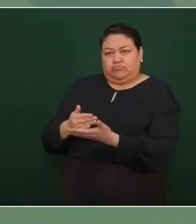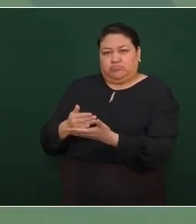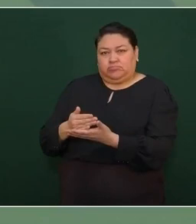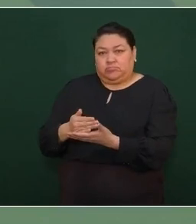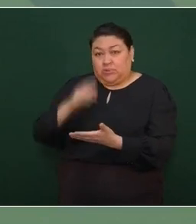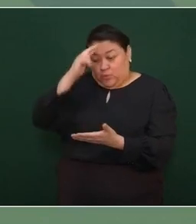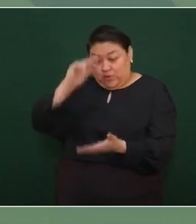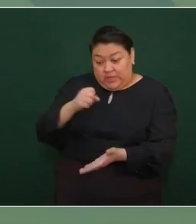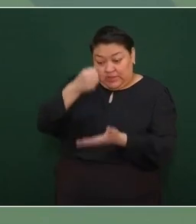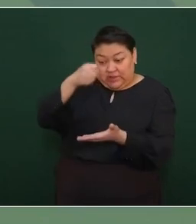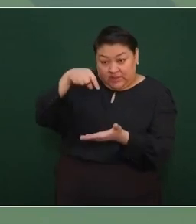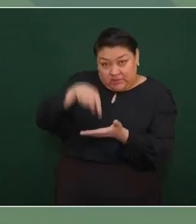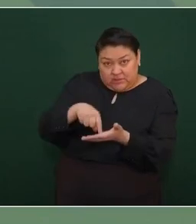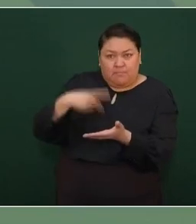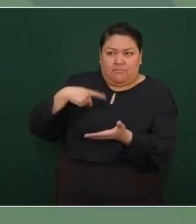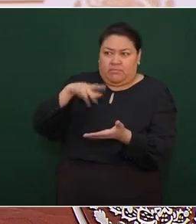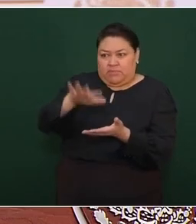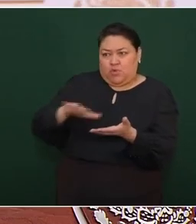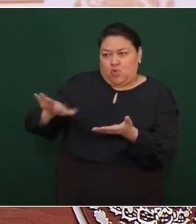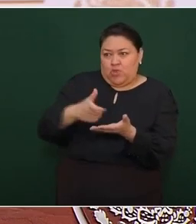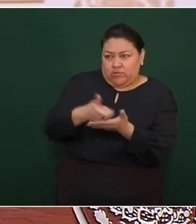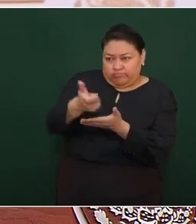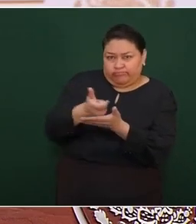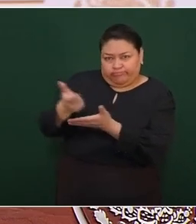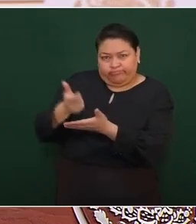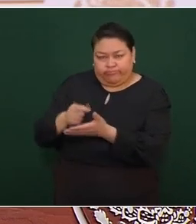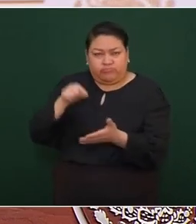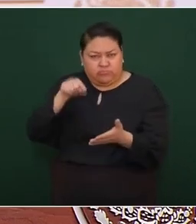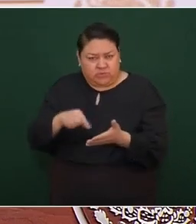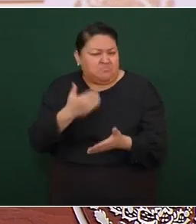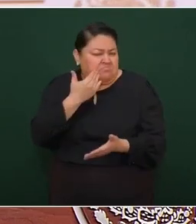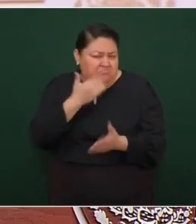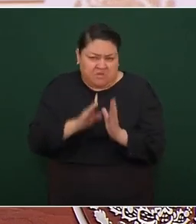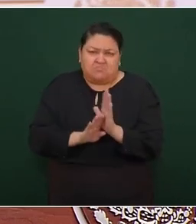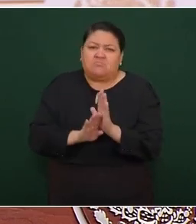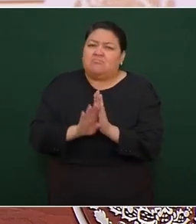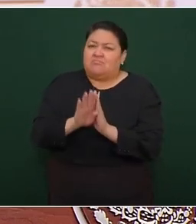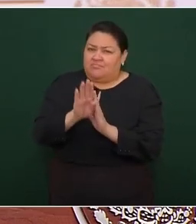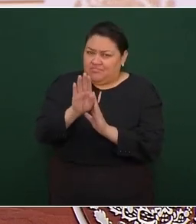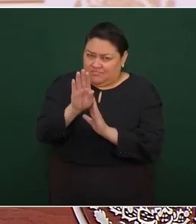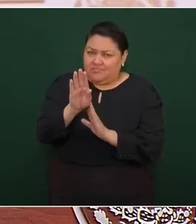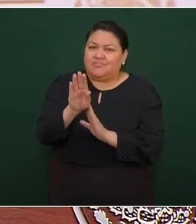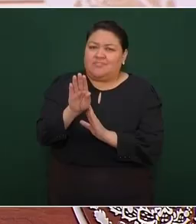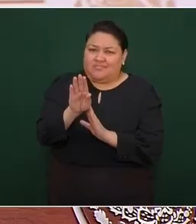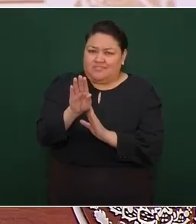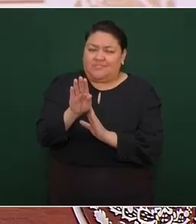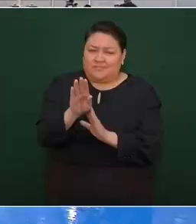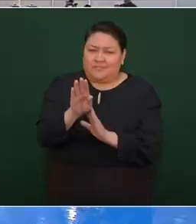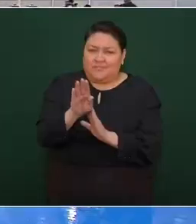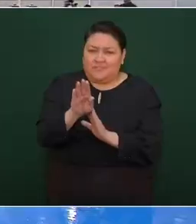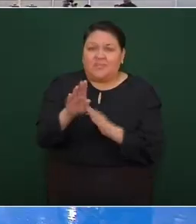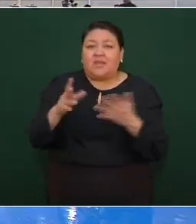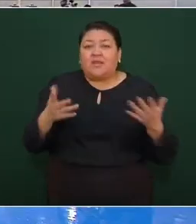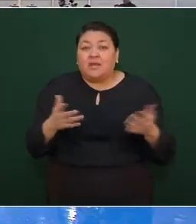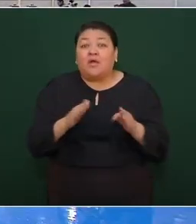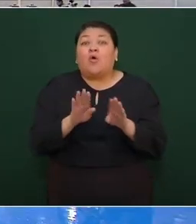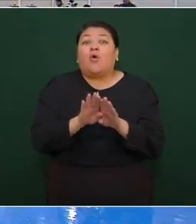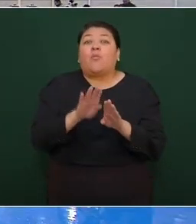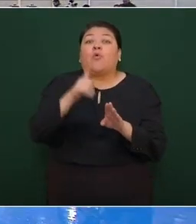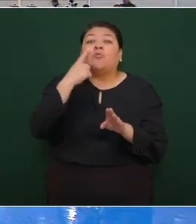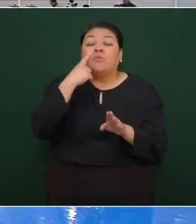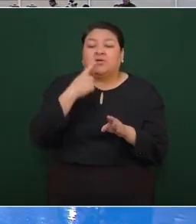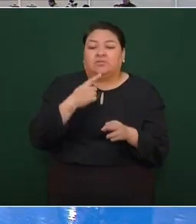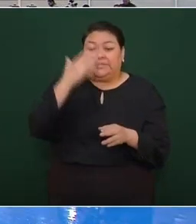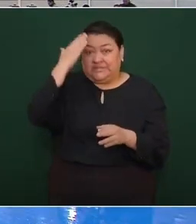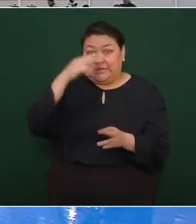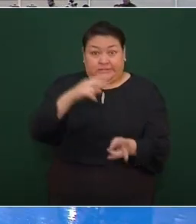y se ha avanzado mucho en ese sentido. ¿Cuánto hemos ahorrado